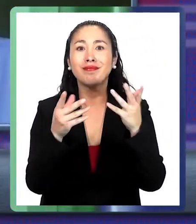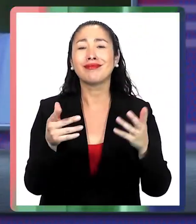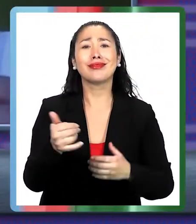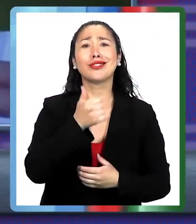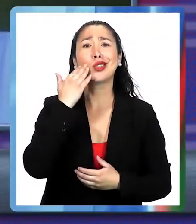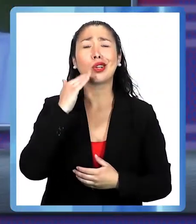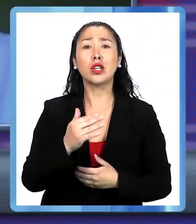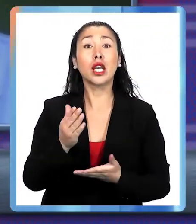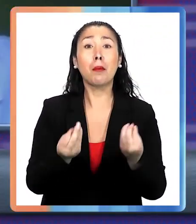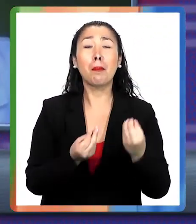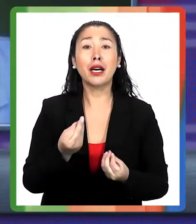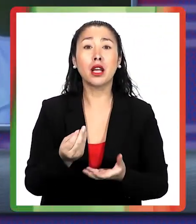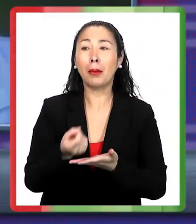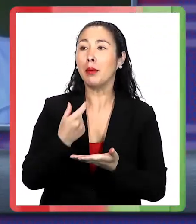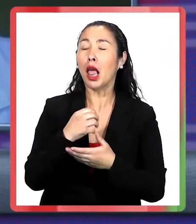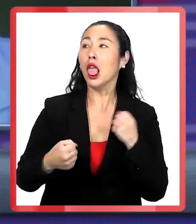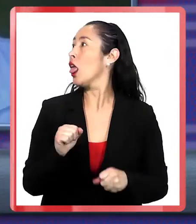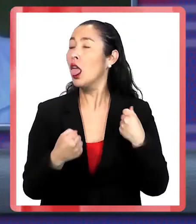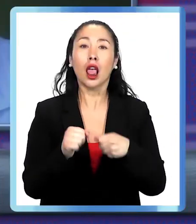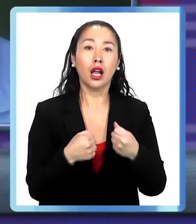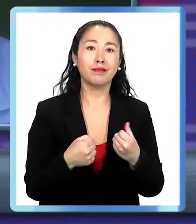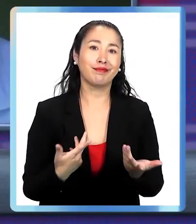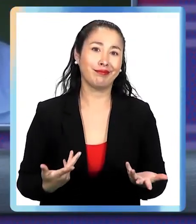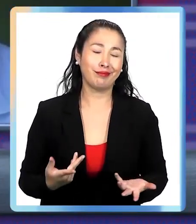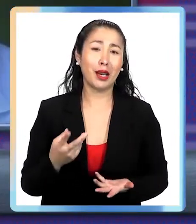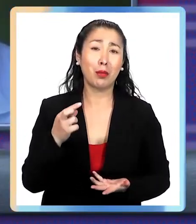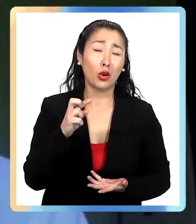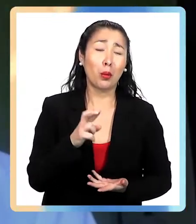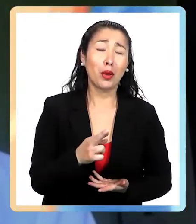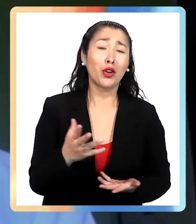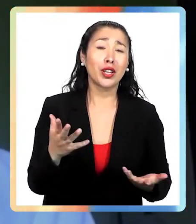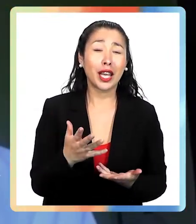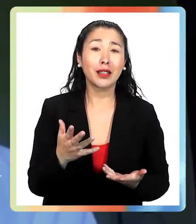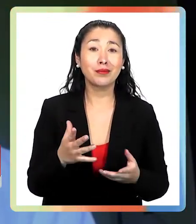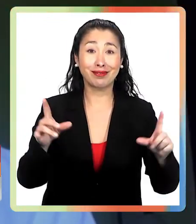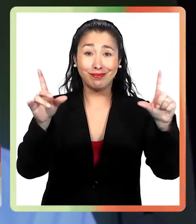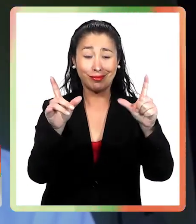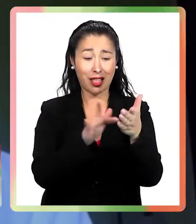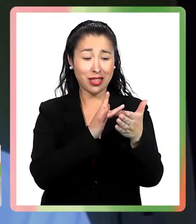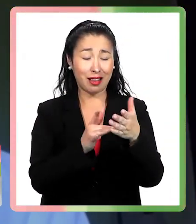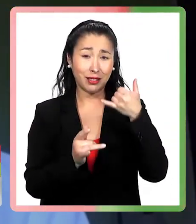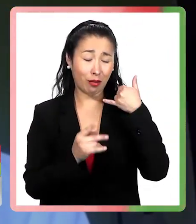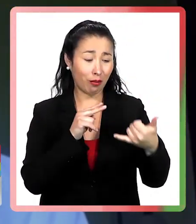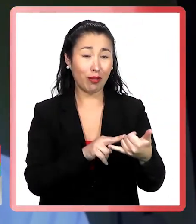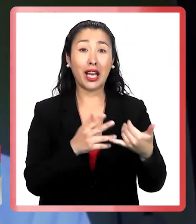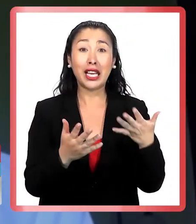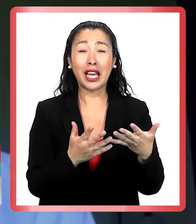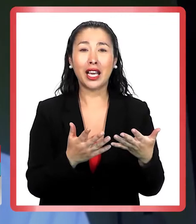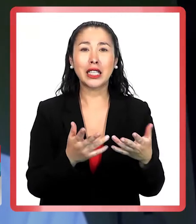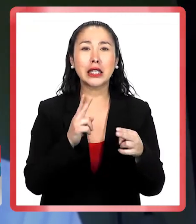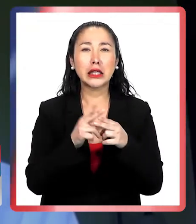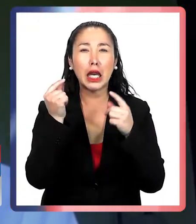Tenemos a todos los niños con Ritalin, que son hiperquinéticos. Pero lo más terrible, Raúl, de la pantalla, es que está hecha